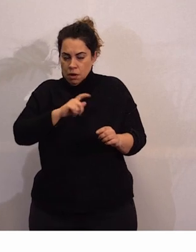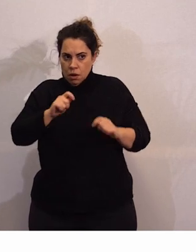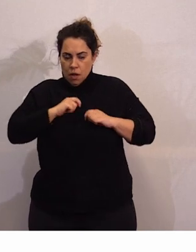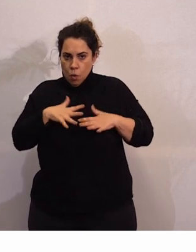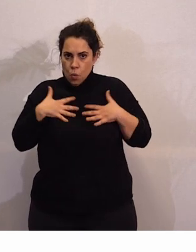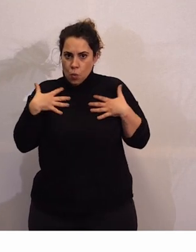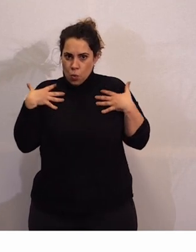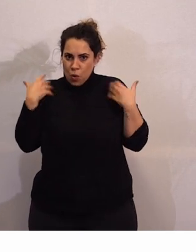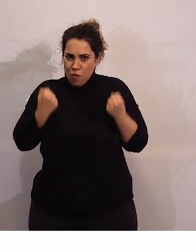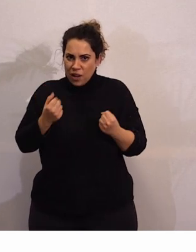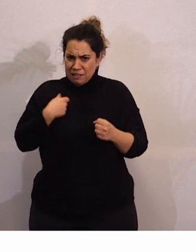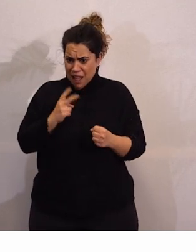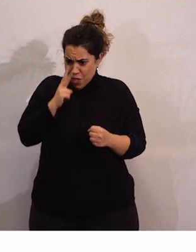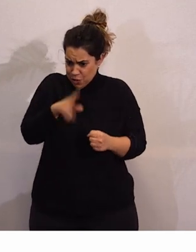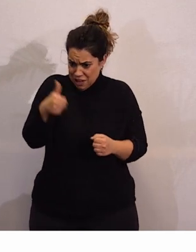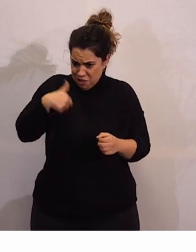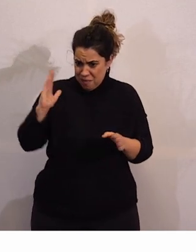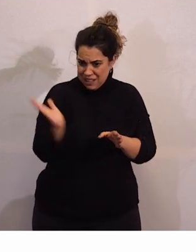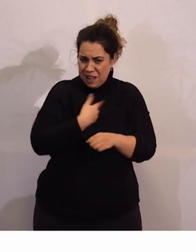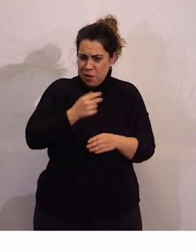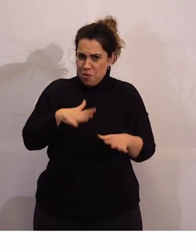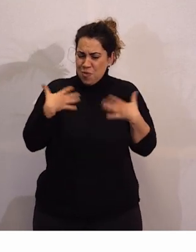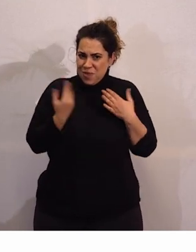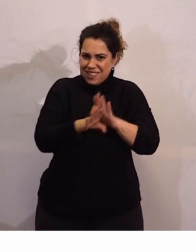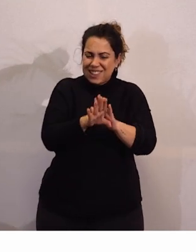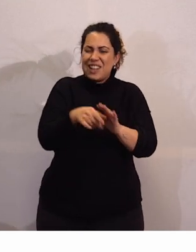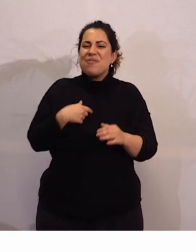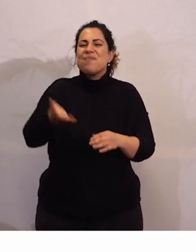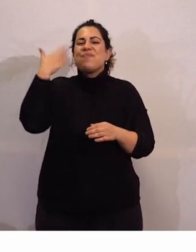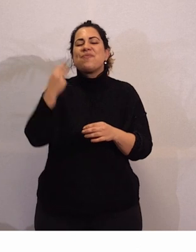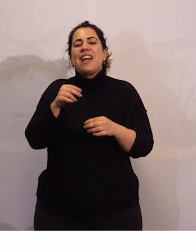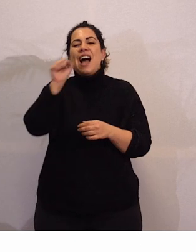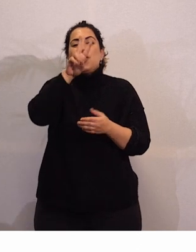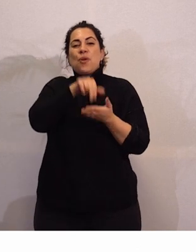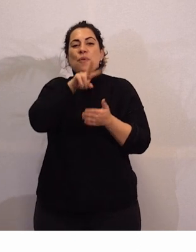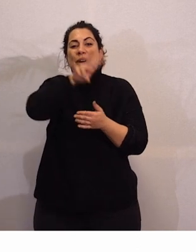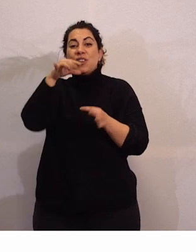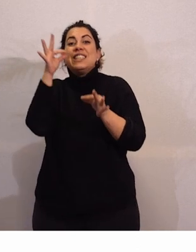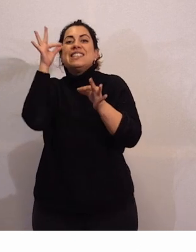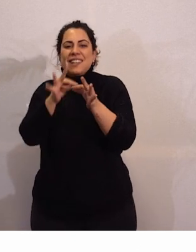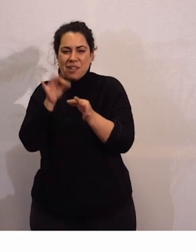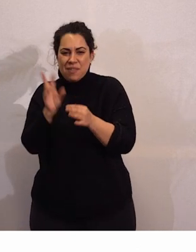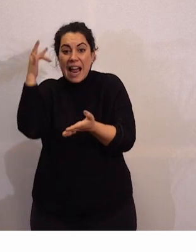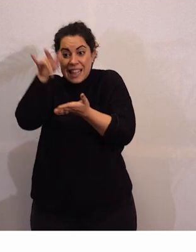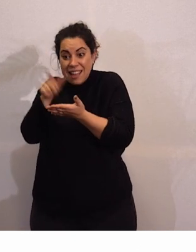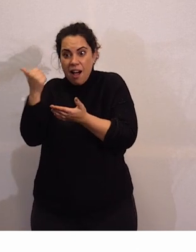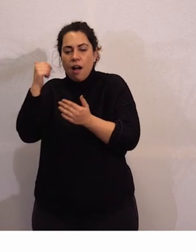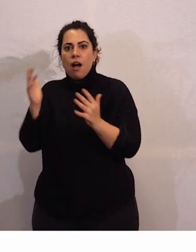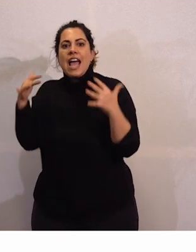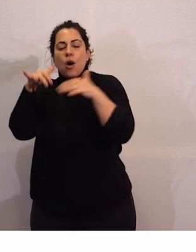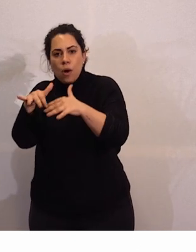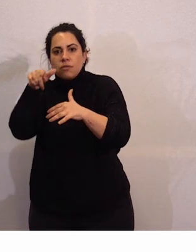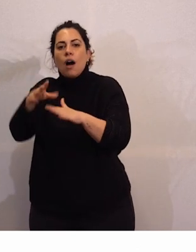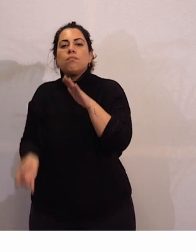verlo y ya han pasado dos años. Tuvo lugar en septiembre del año 2021. Ese día y en ese encuentro también se